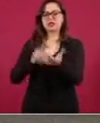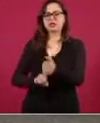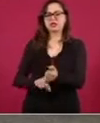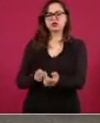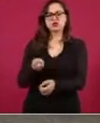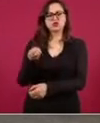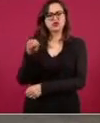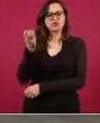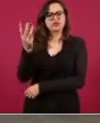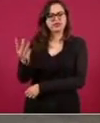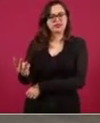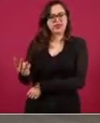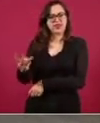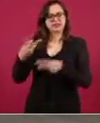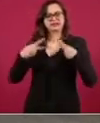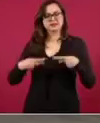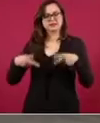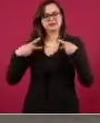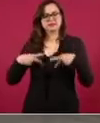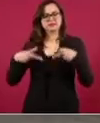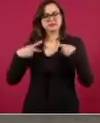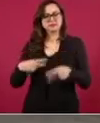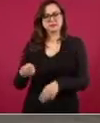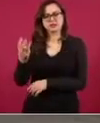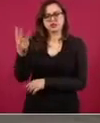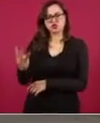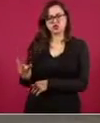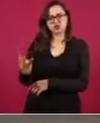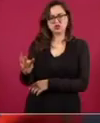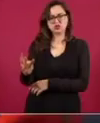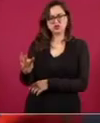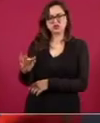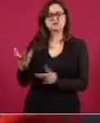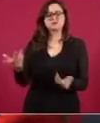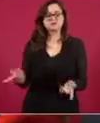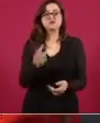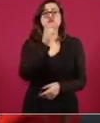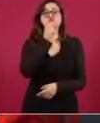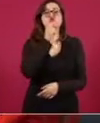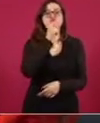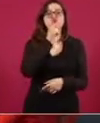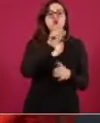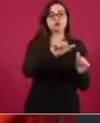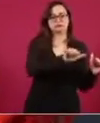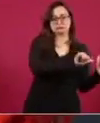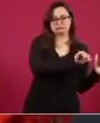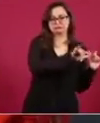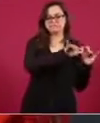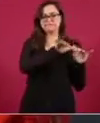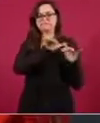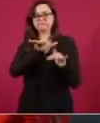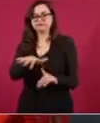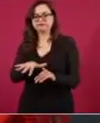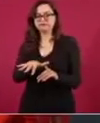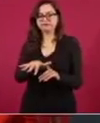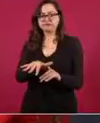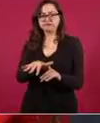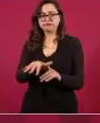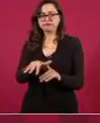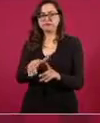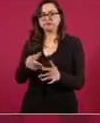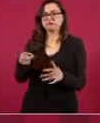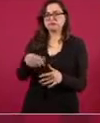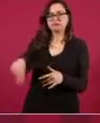empezaron, llegó la policía, dispararon, alguien